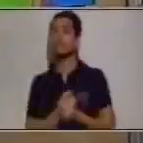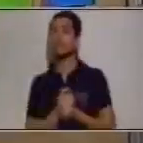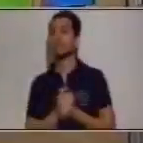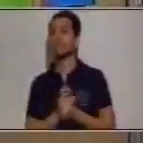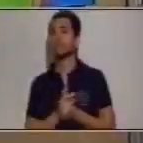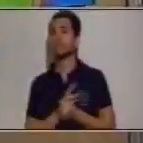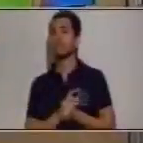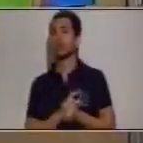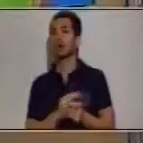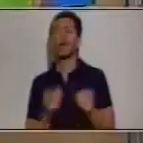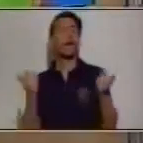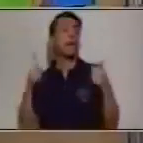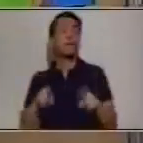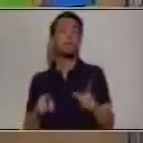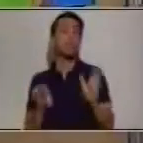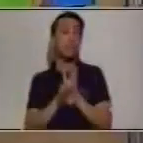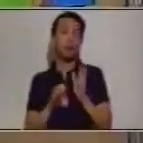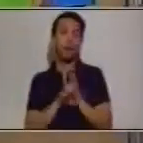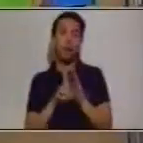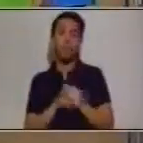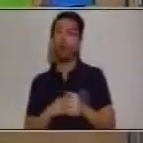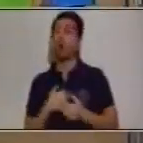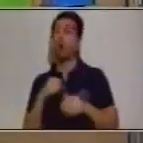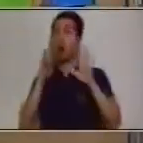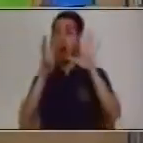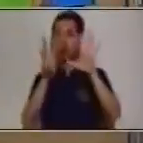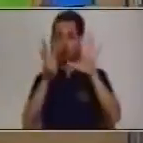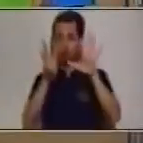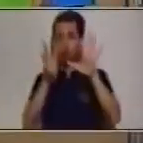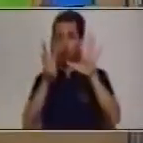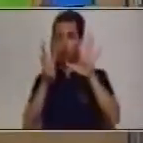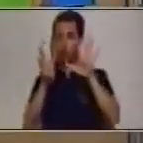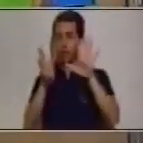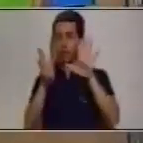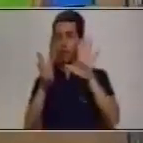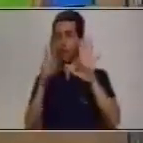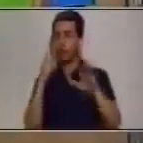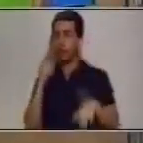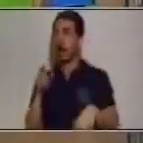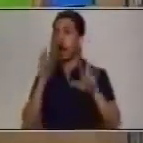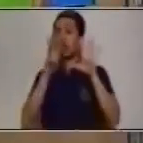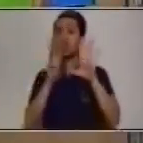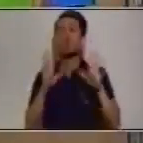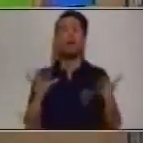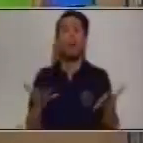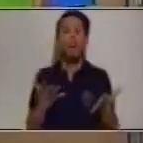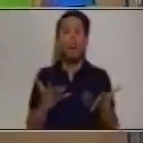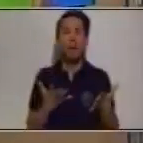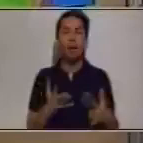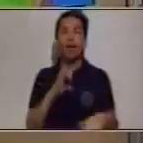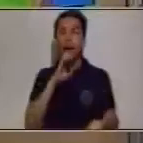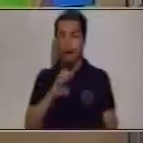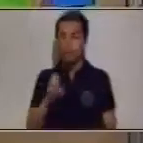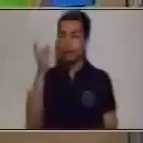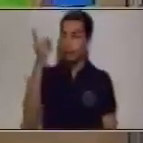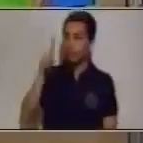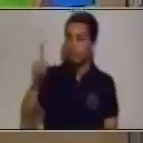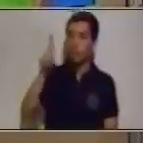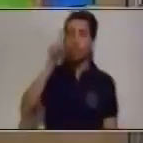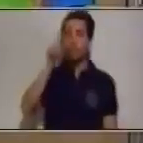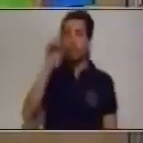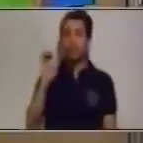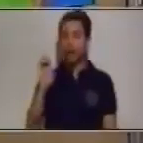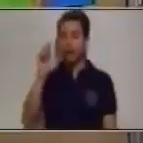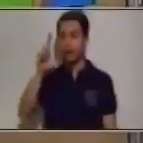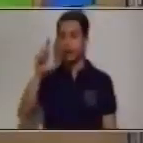pasaría si al contrario el 8, que en este caso es una decena para formar el 82, yo